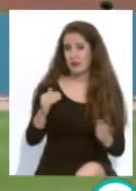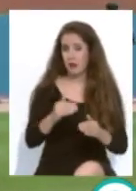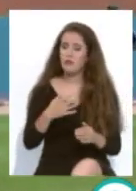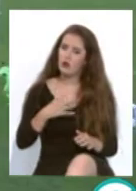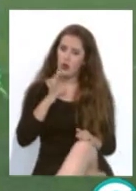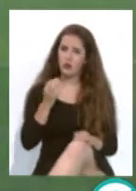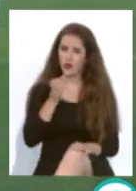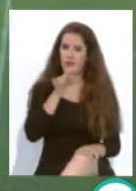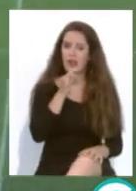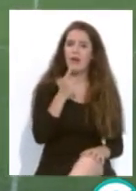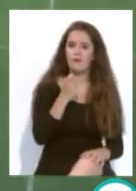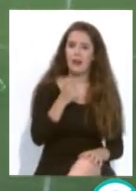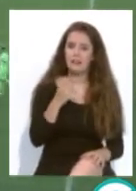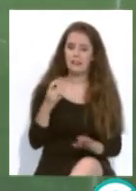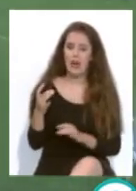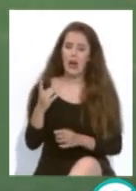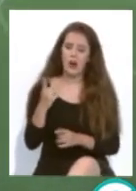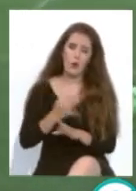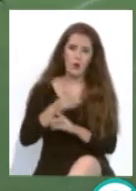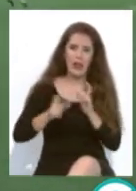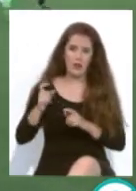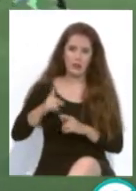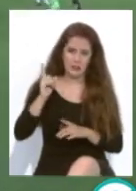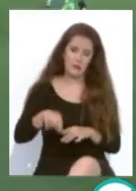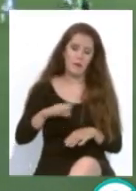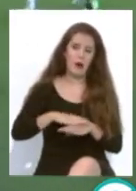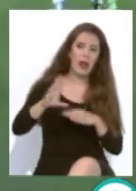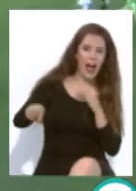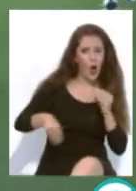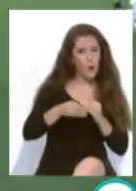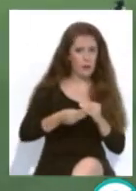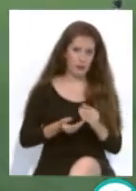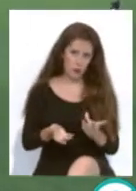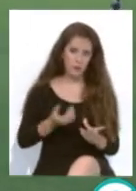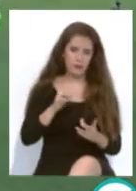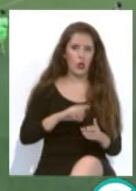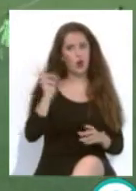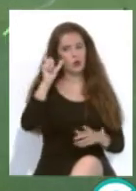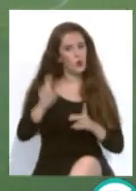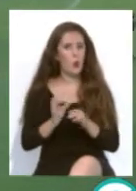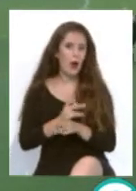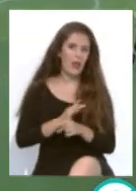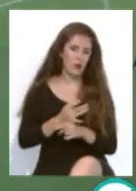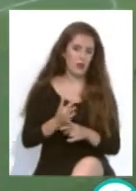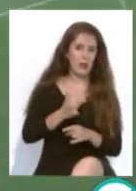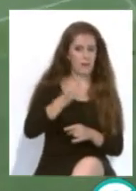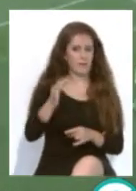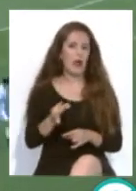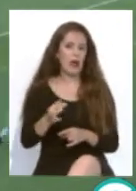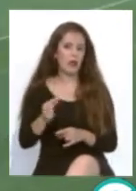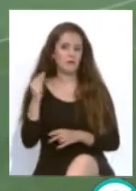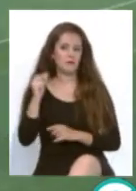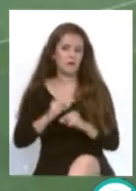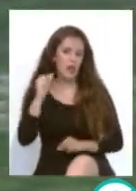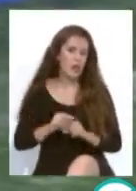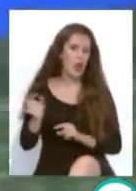jugadores en esa demarcación y quizás sea un buen complemento para que viniera quizás otro jugador de más talla o no sé